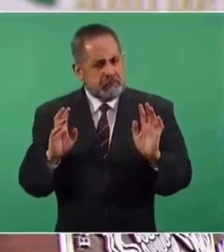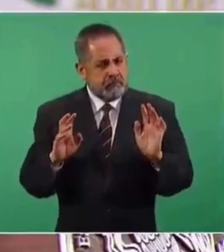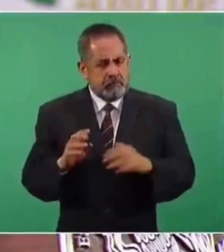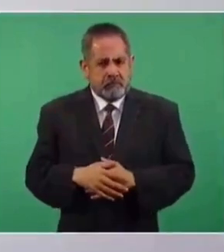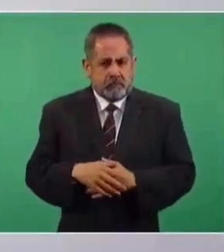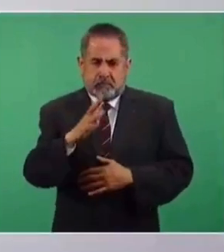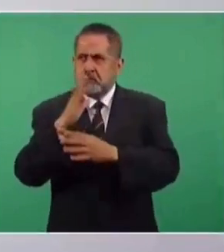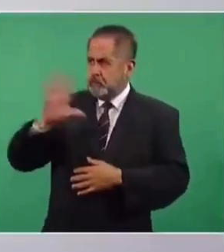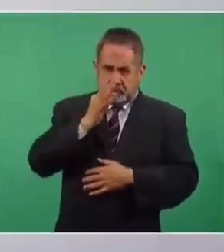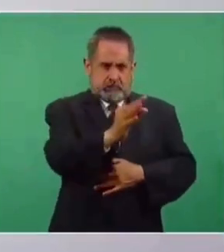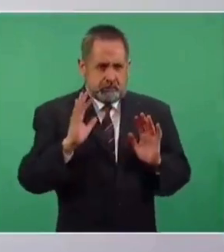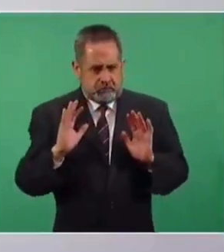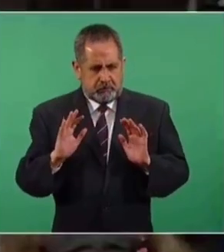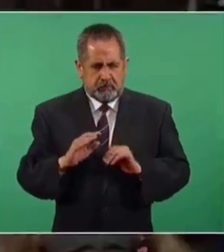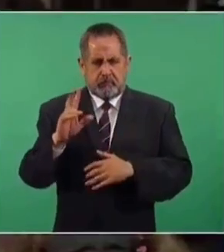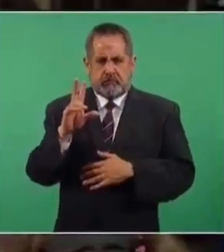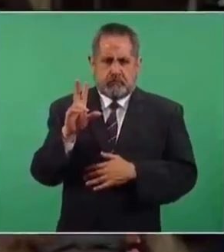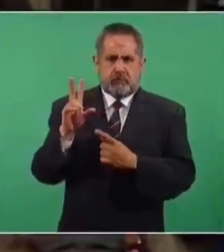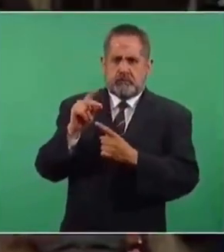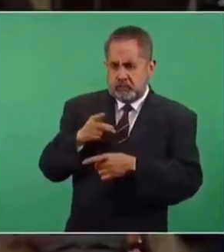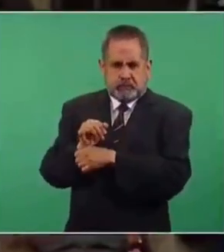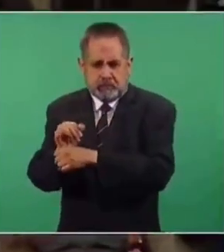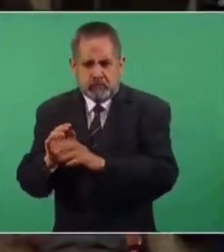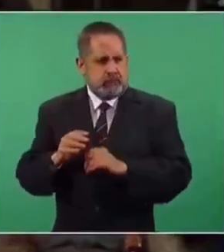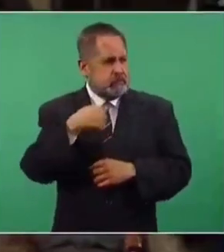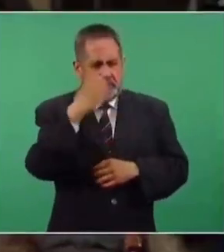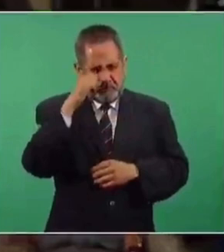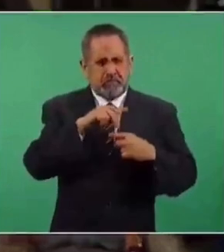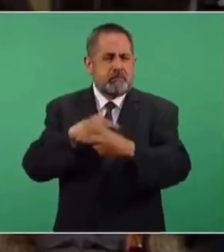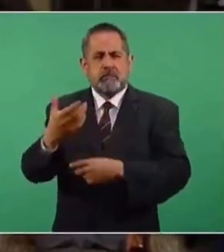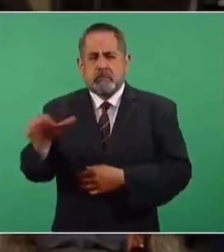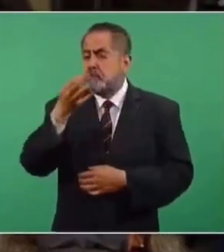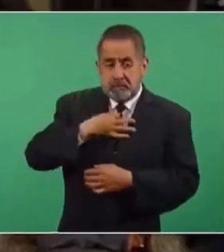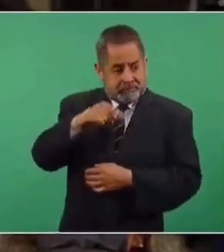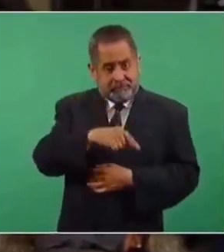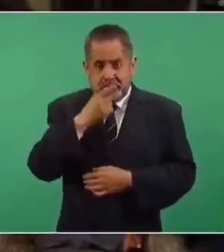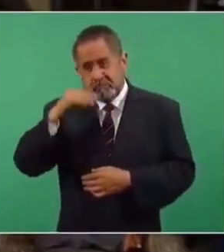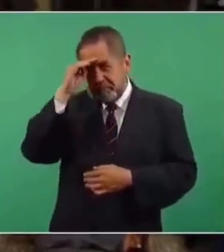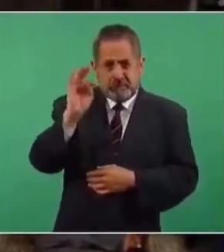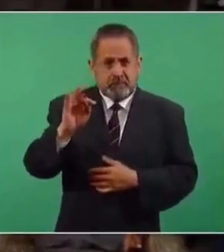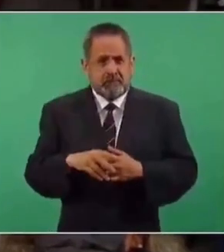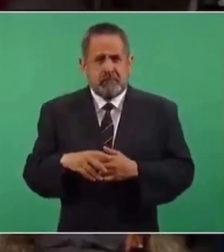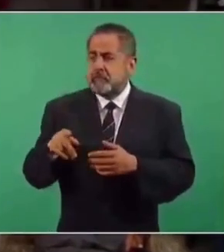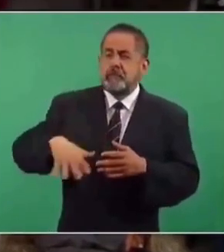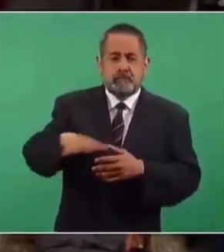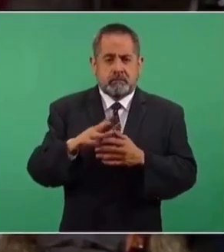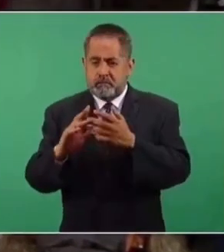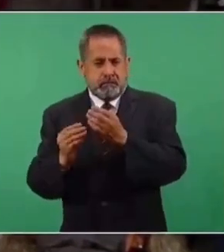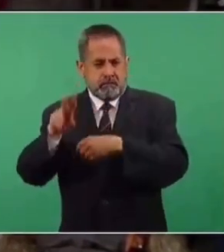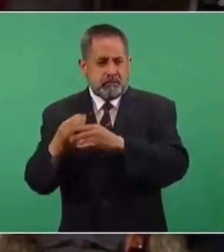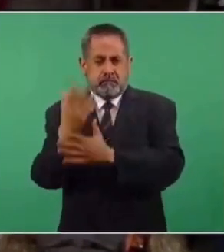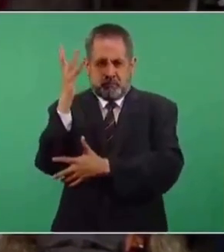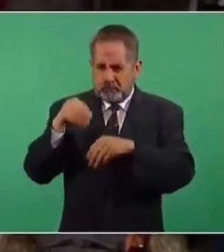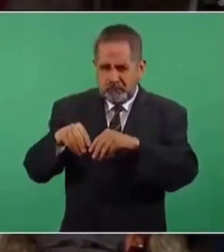Yo solo le digo lo que me dijeron. Sí, sí. No es algo que deberían investigar. Los expertos allá en el campo me dijeron que ellos piensan que la tasa de sobrevivencia de los